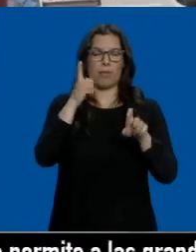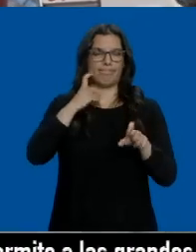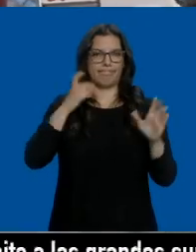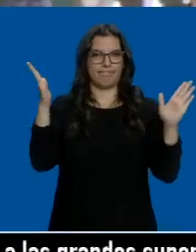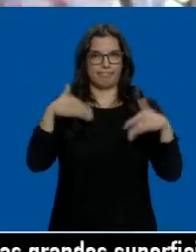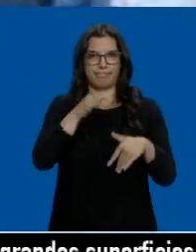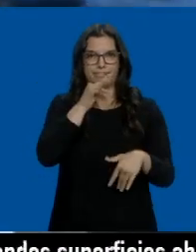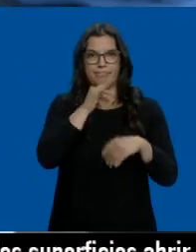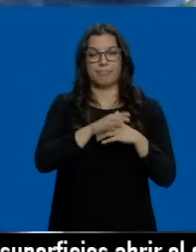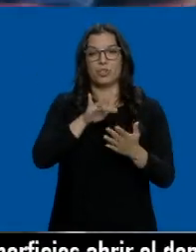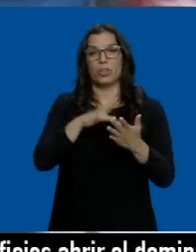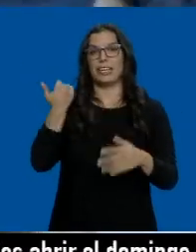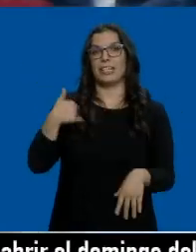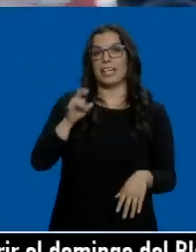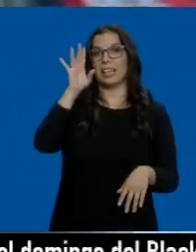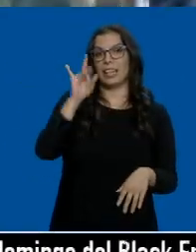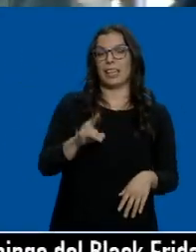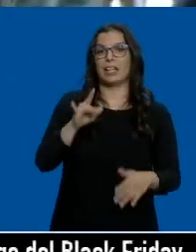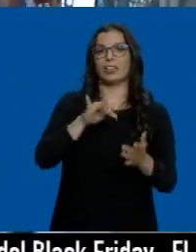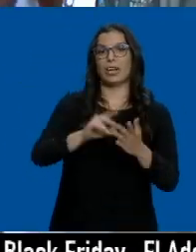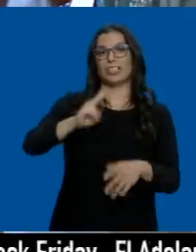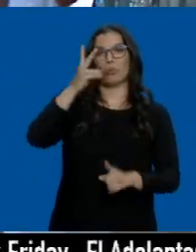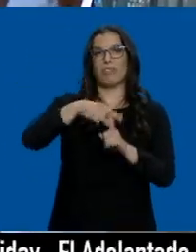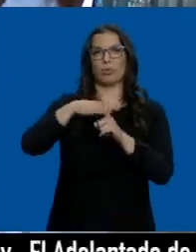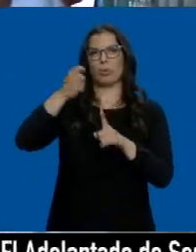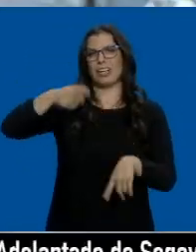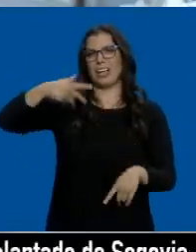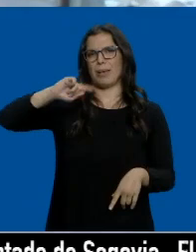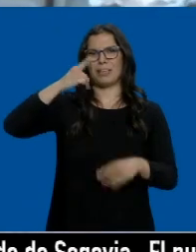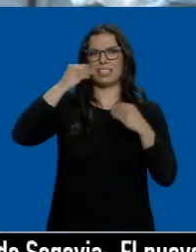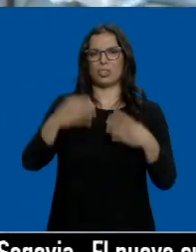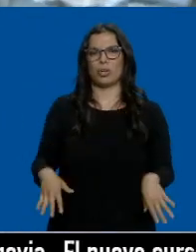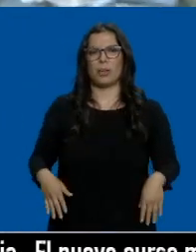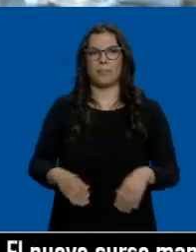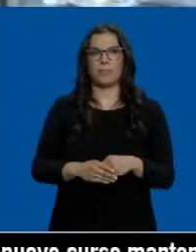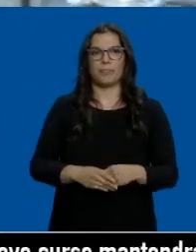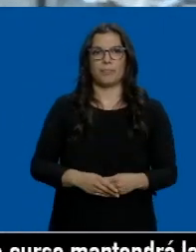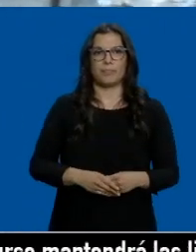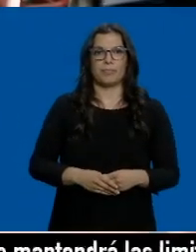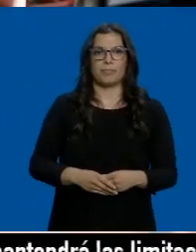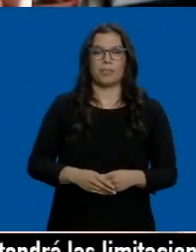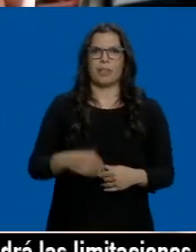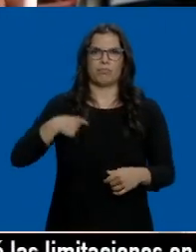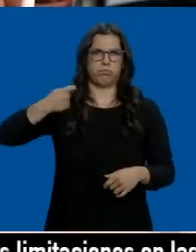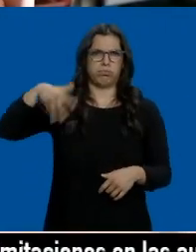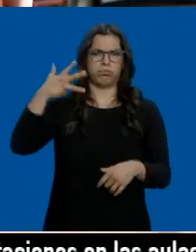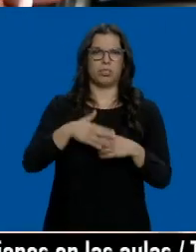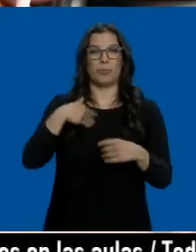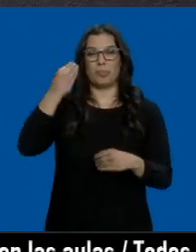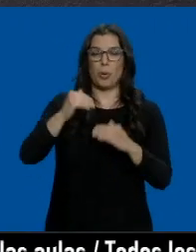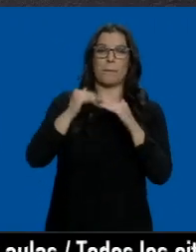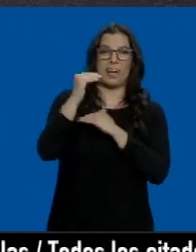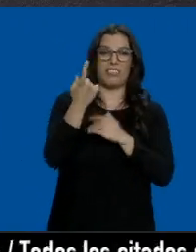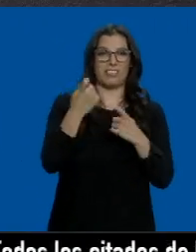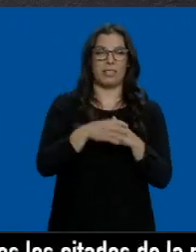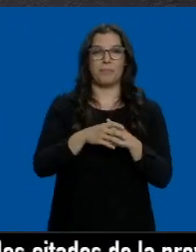Completamos los primeros 15 días de la que será la segunda factura más cara de la historia. No he llegado, me he pasado, pero muy alta. Creo que va a subir todavía un poquito